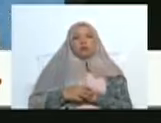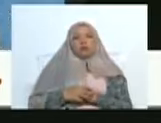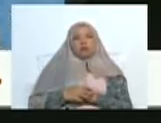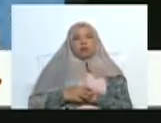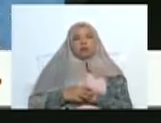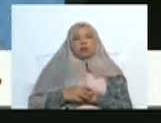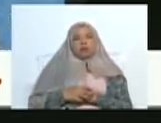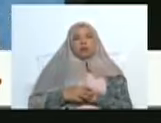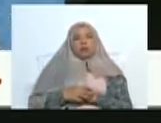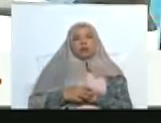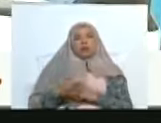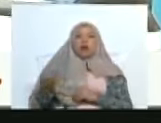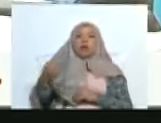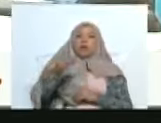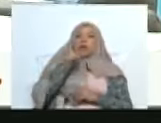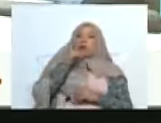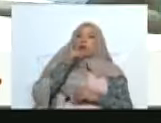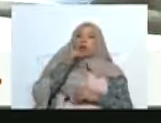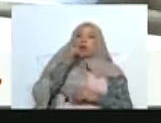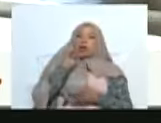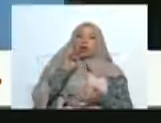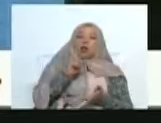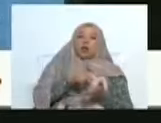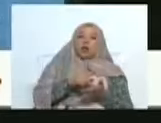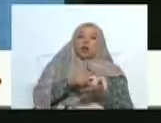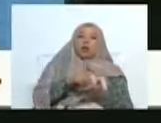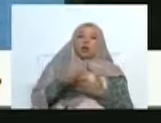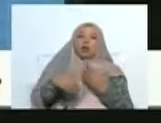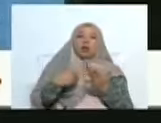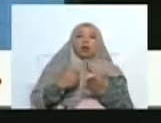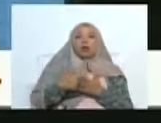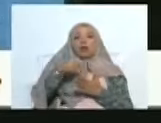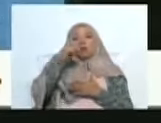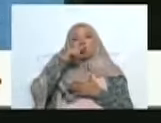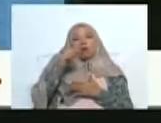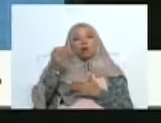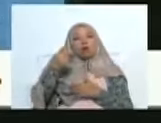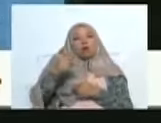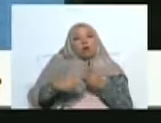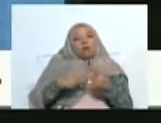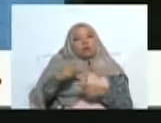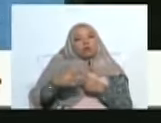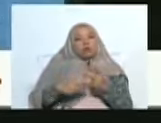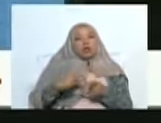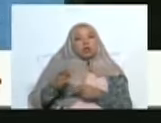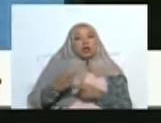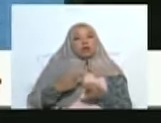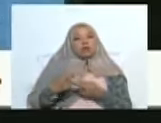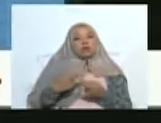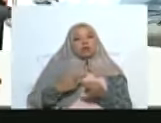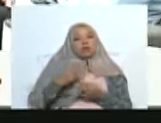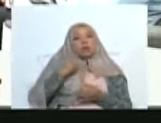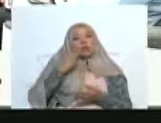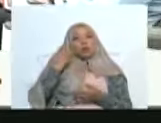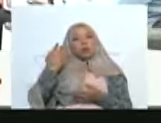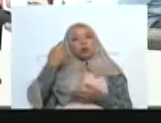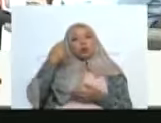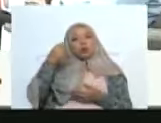contundentes. Pero además quería agregar algo. Estos números que son ya de por sí muy contundentes, la vicepresidenta inclusive